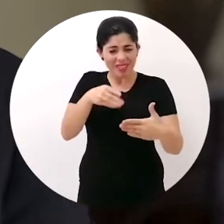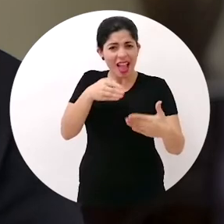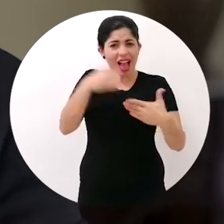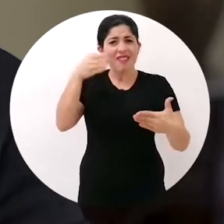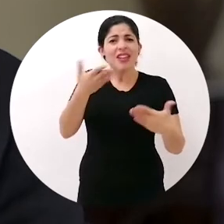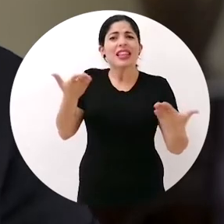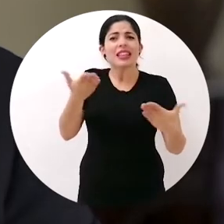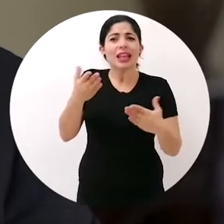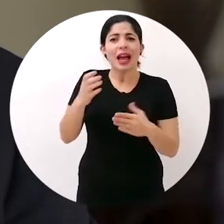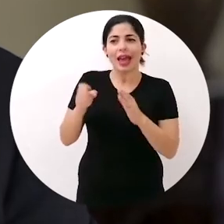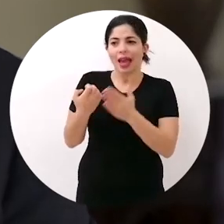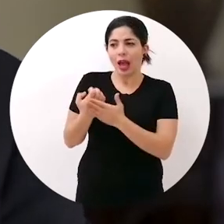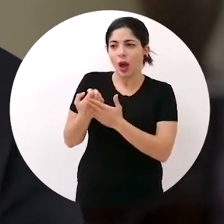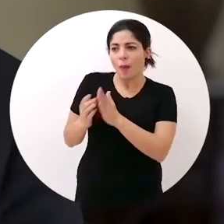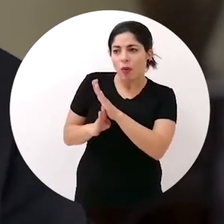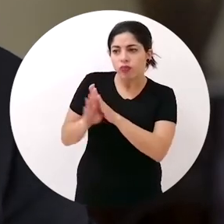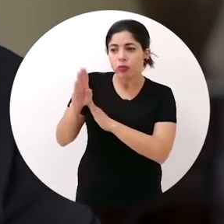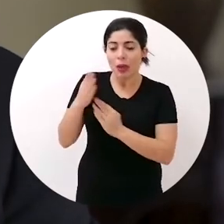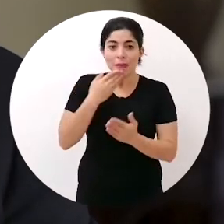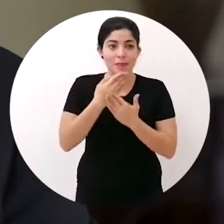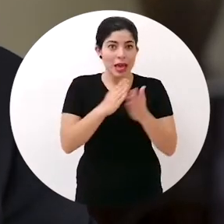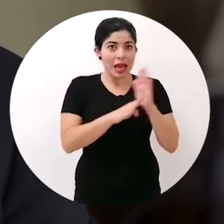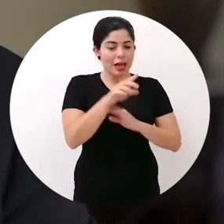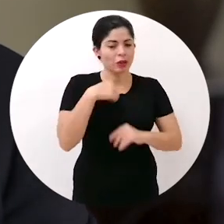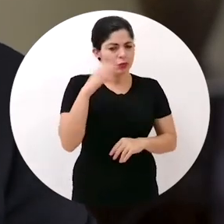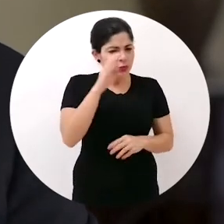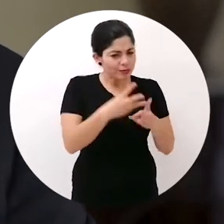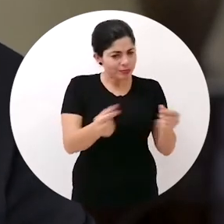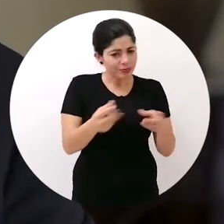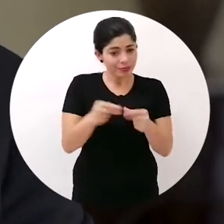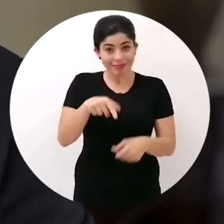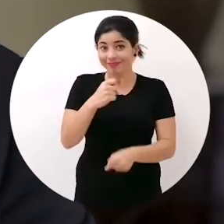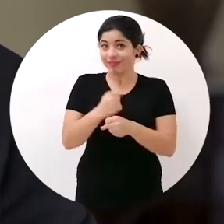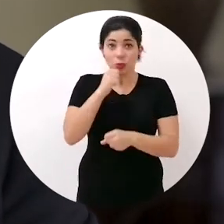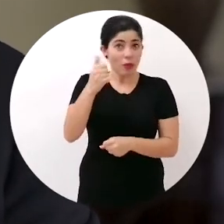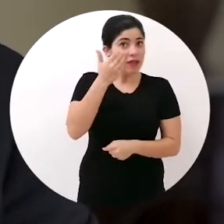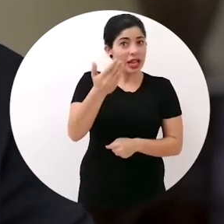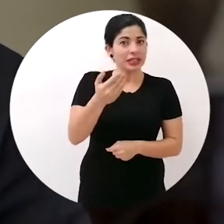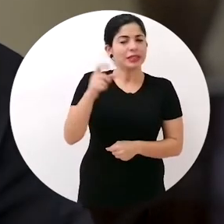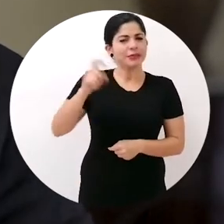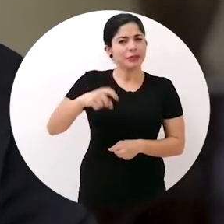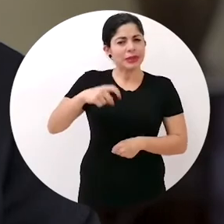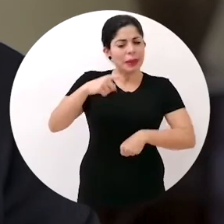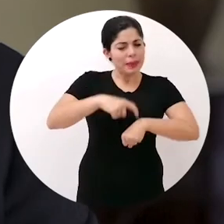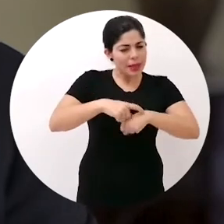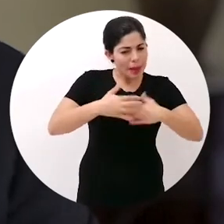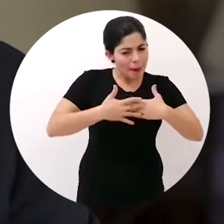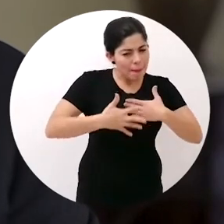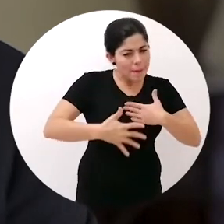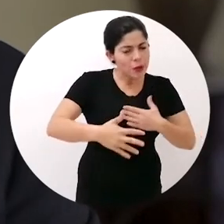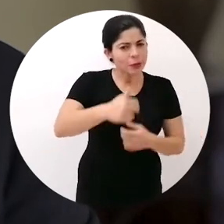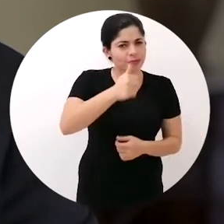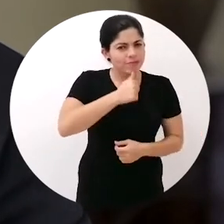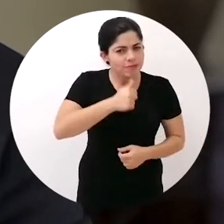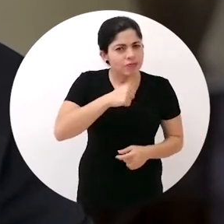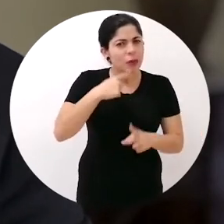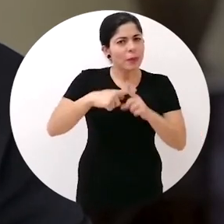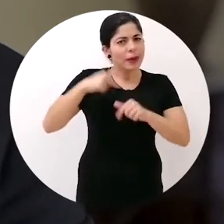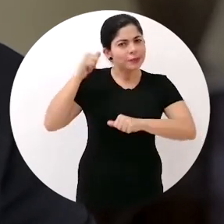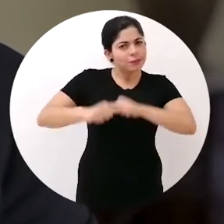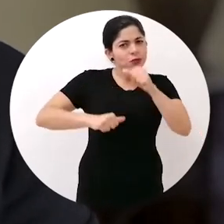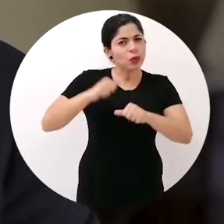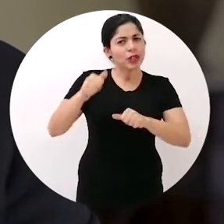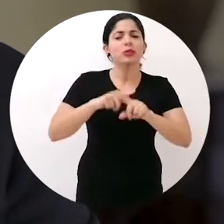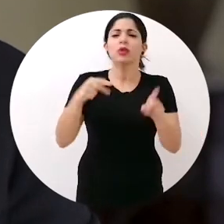crecimiento de nuestra economía y del bienestar. La tarea no es sencilla, pues requiere tiempo, paciencia y